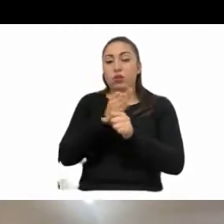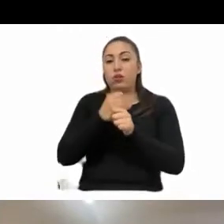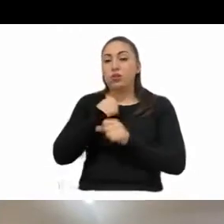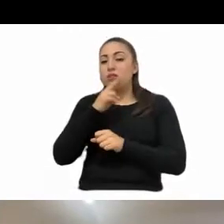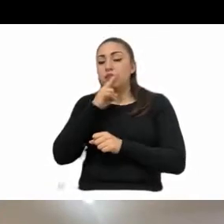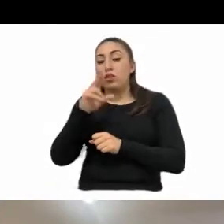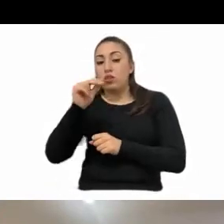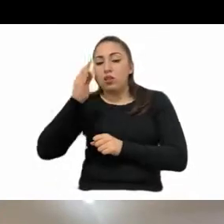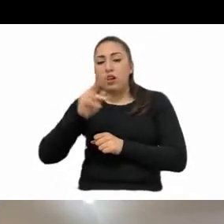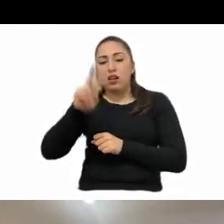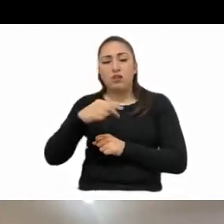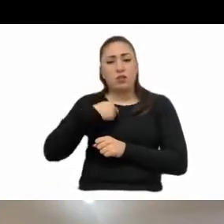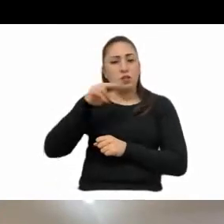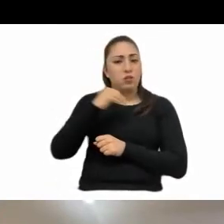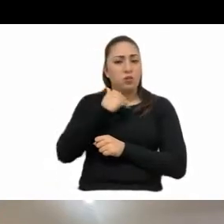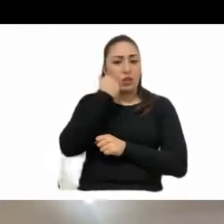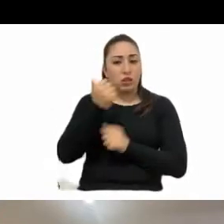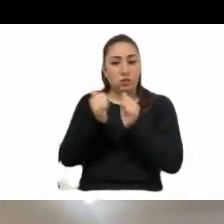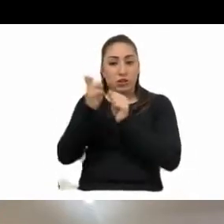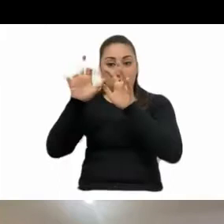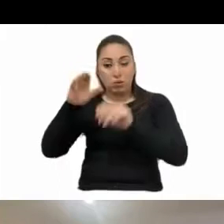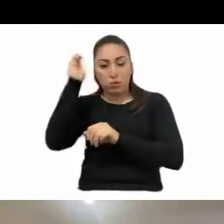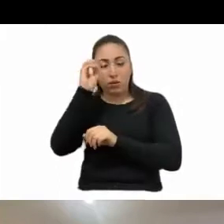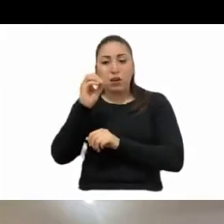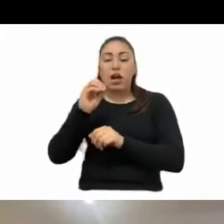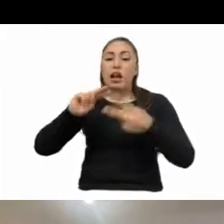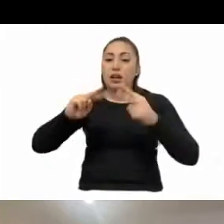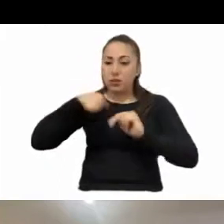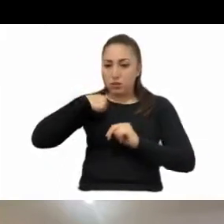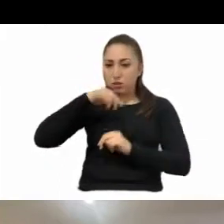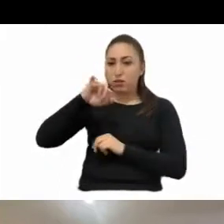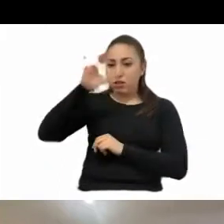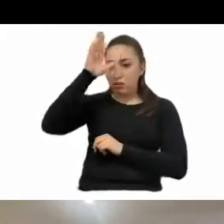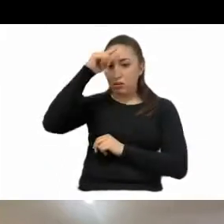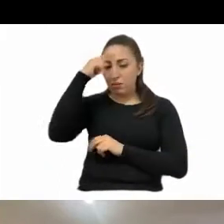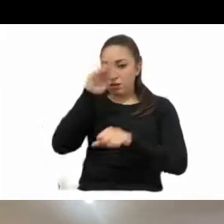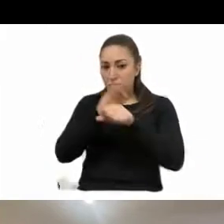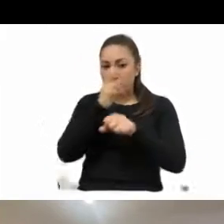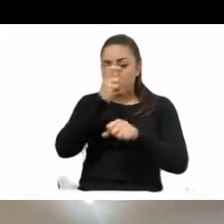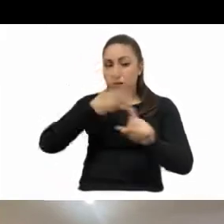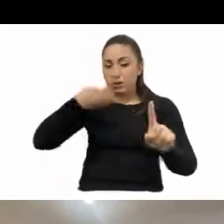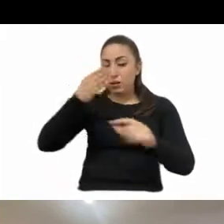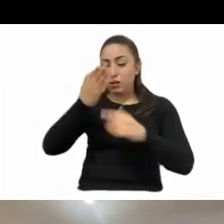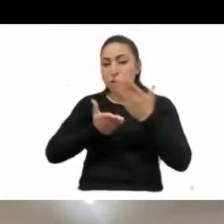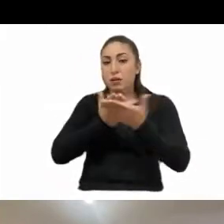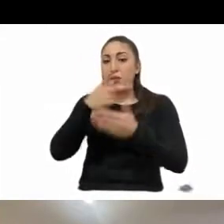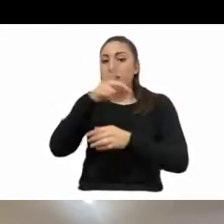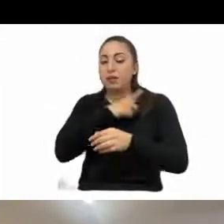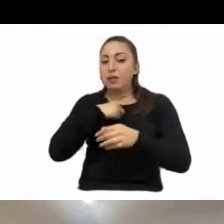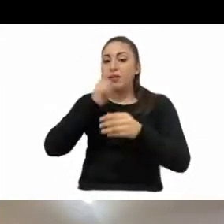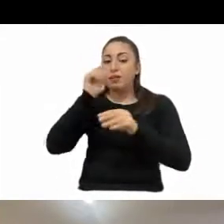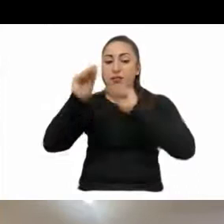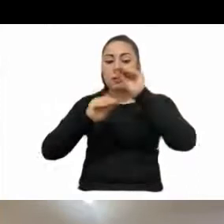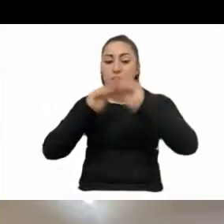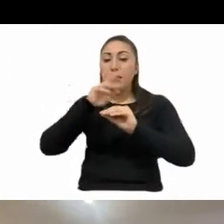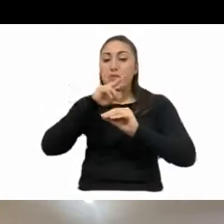queremos votar en contra de, de la opinión, al contrario, estamos a favor del espíritu de la misma. Entonces, buscar una redacción mejor para que